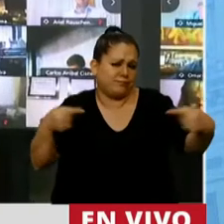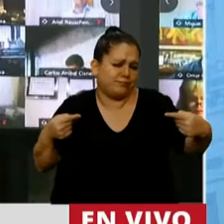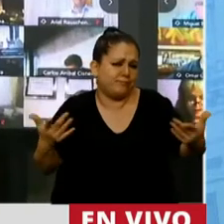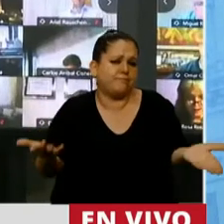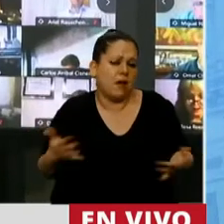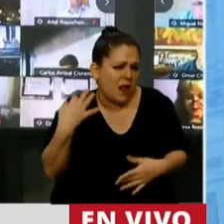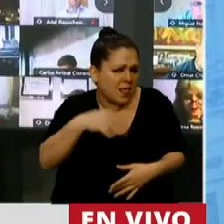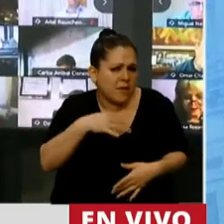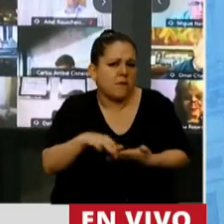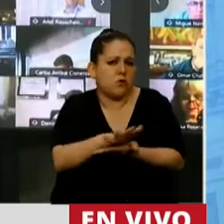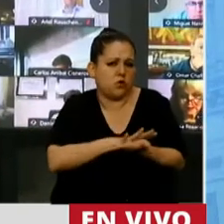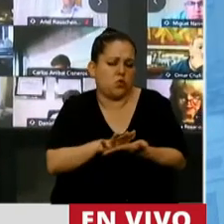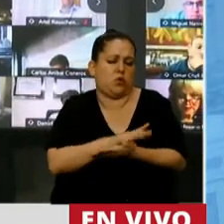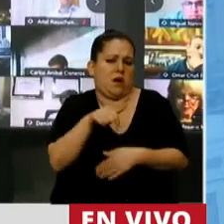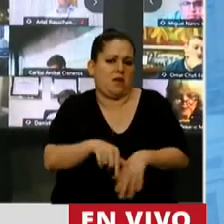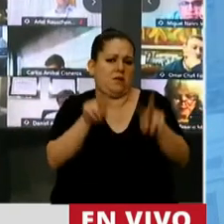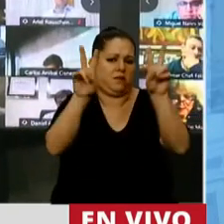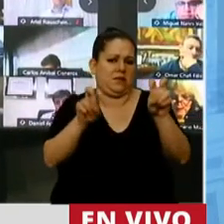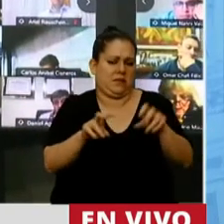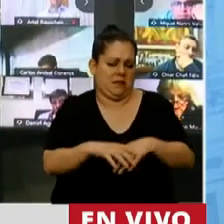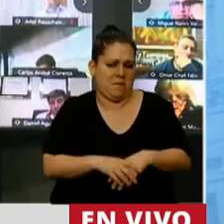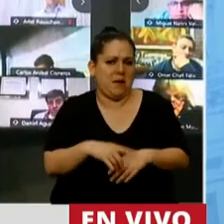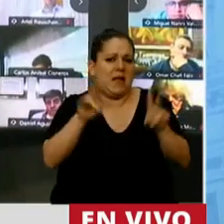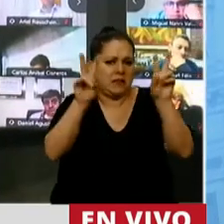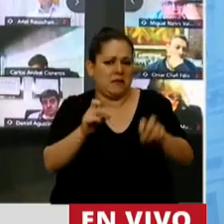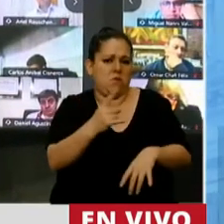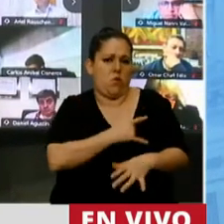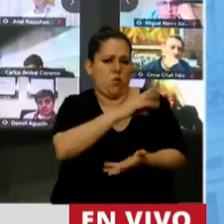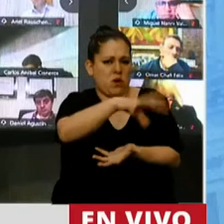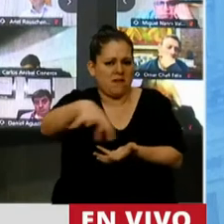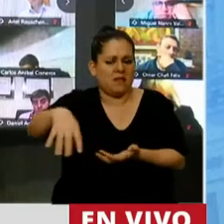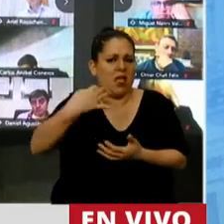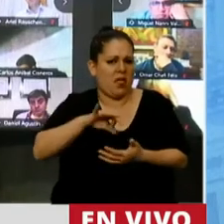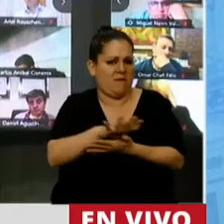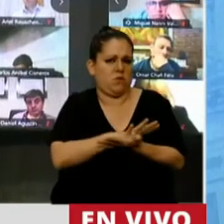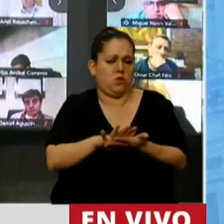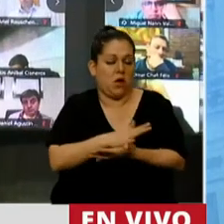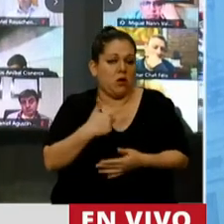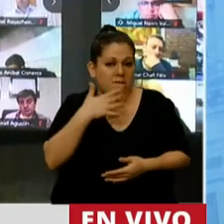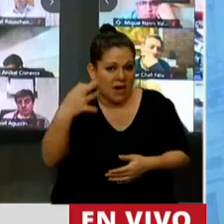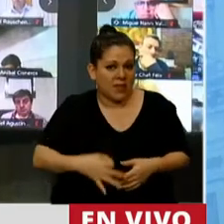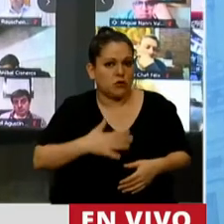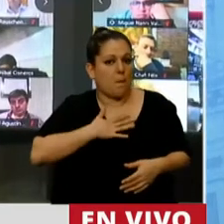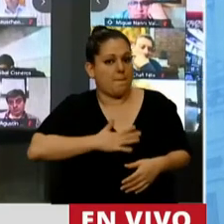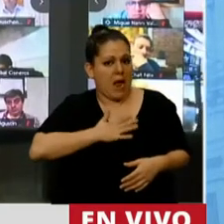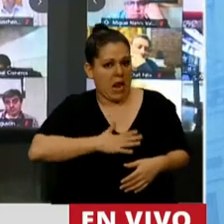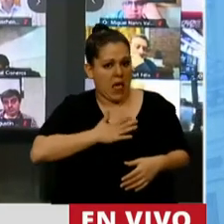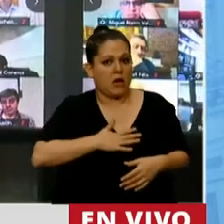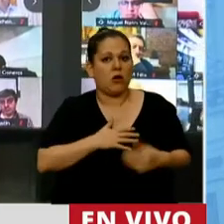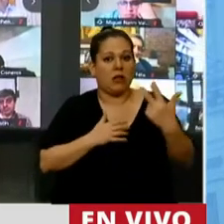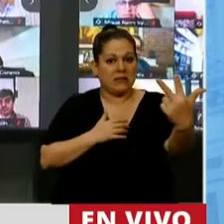falta reparar esto para bien el sistema universitario. Yo me alegro que dos de las tres